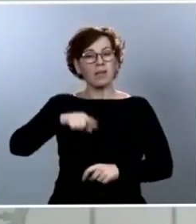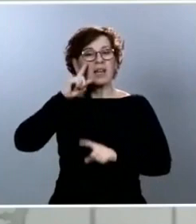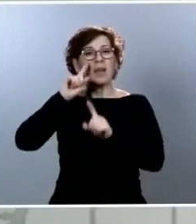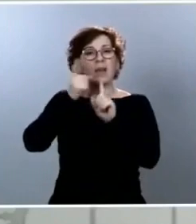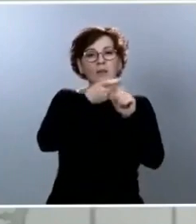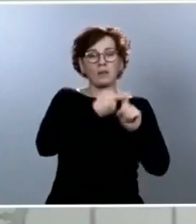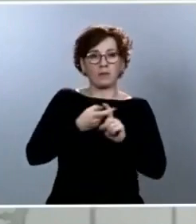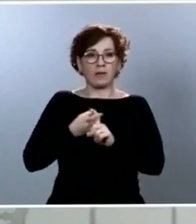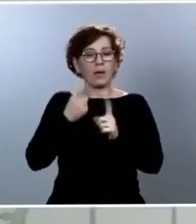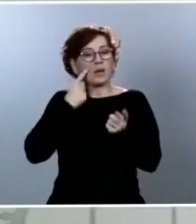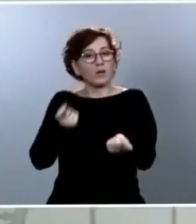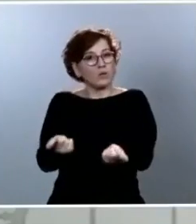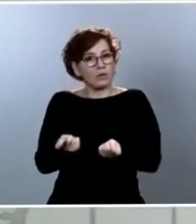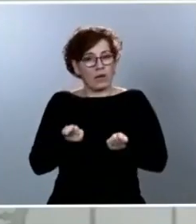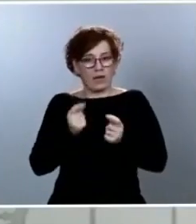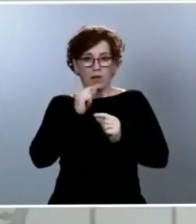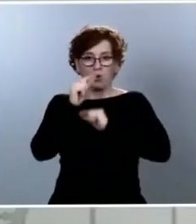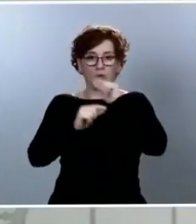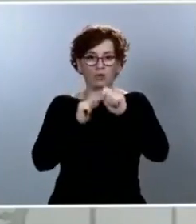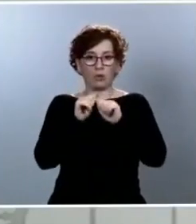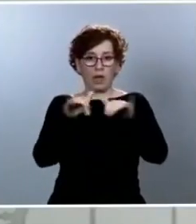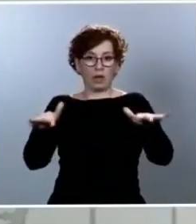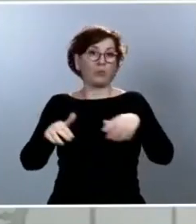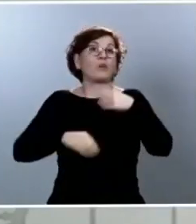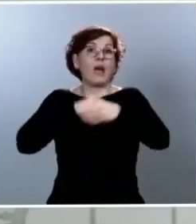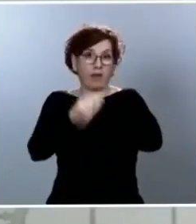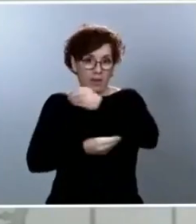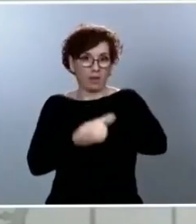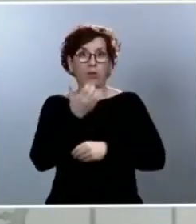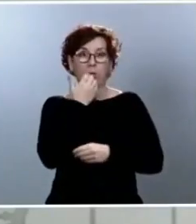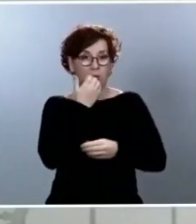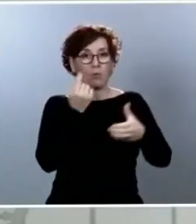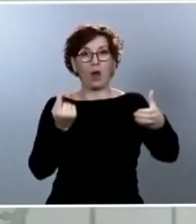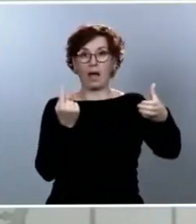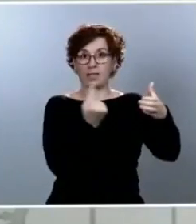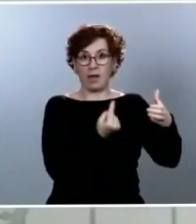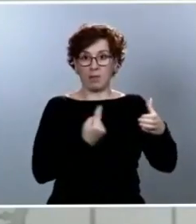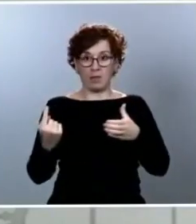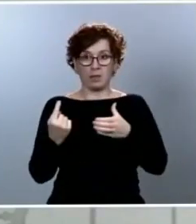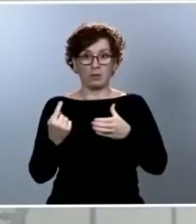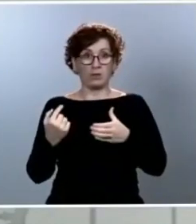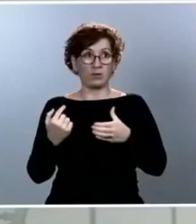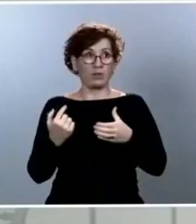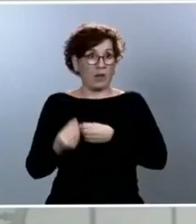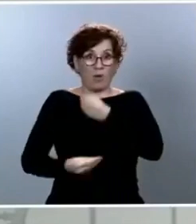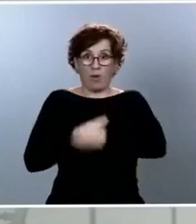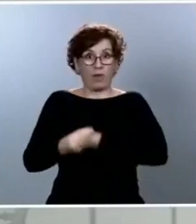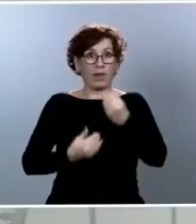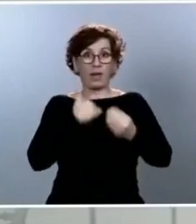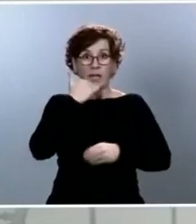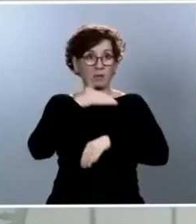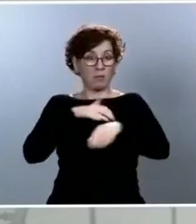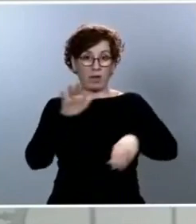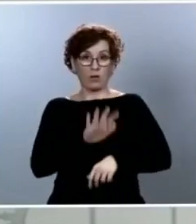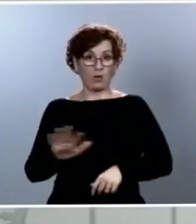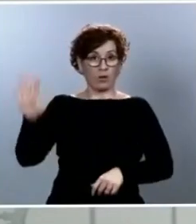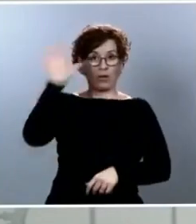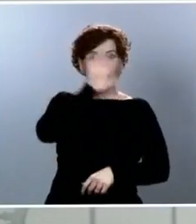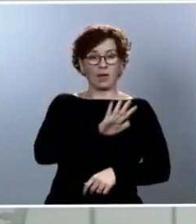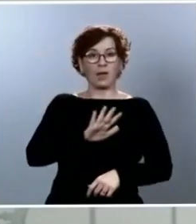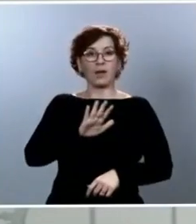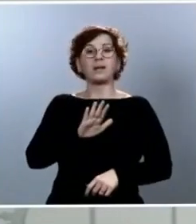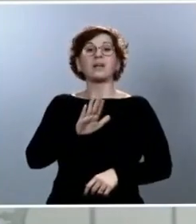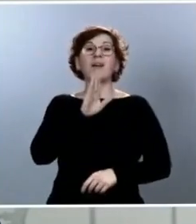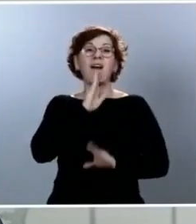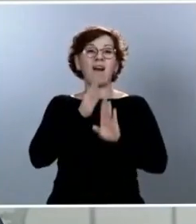de aislamiento, como se están poniendo en marcha ya en prácticamente la totalidad de los territorios. Y, sin duda alguna, también las medidas a las cuales antes hacía referencia de